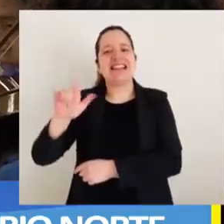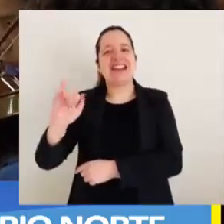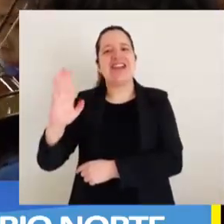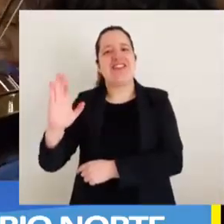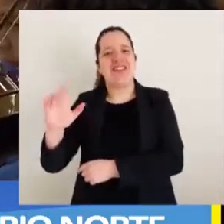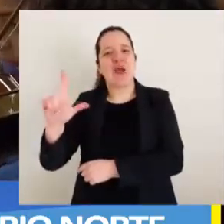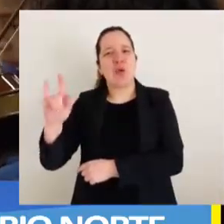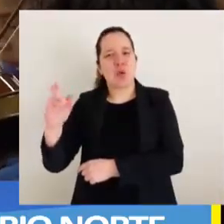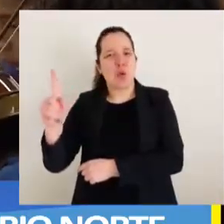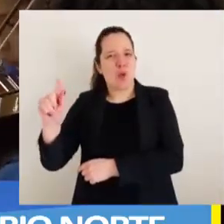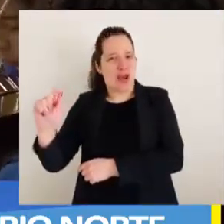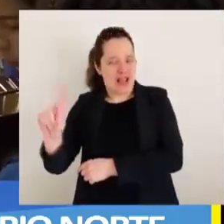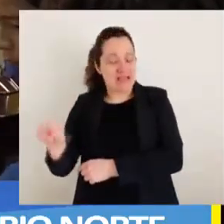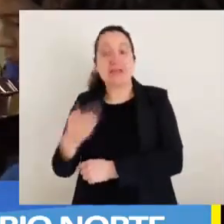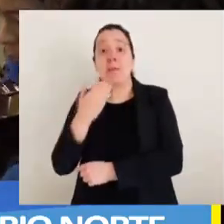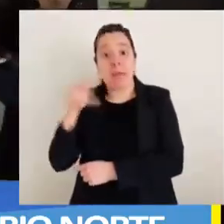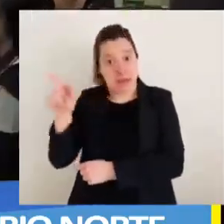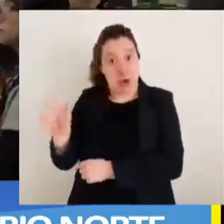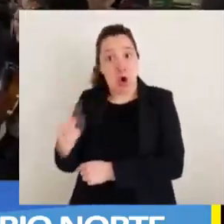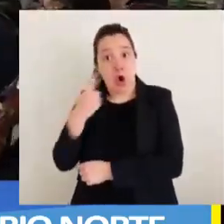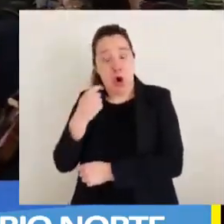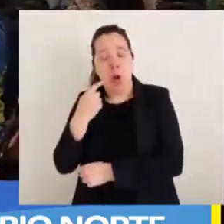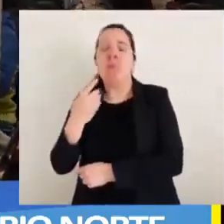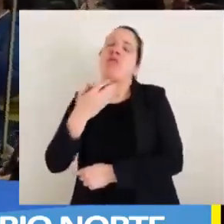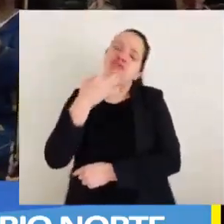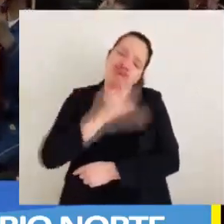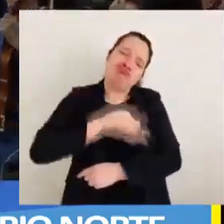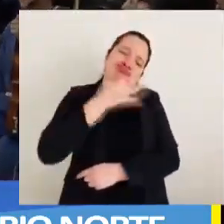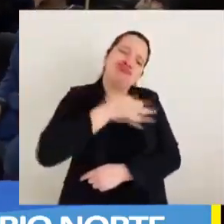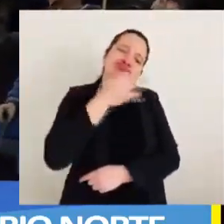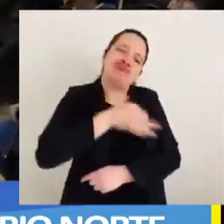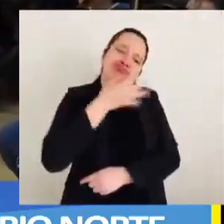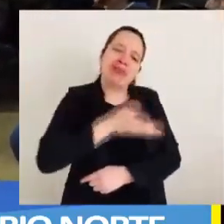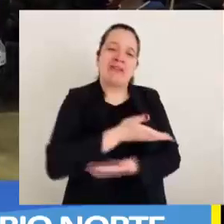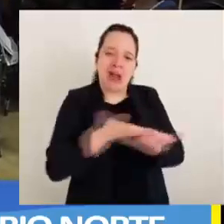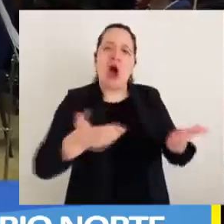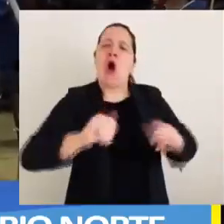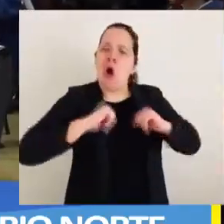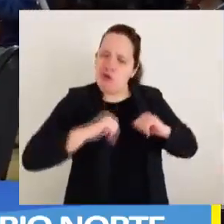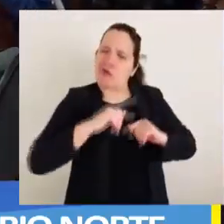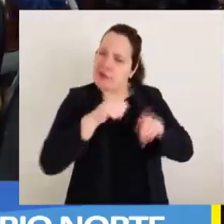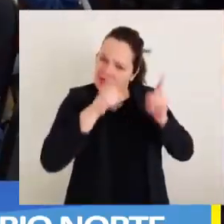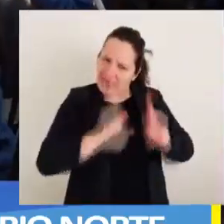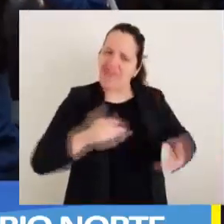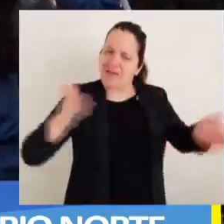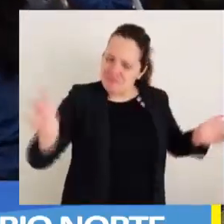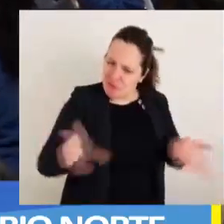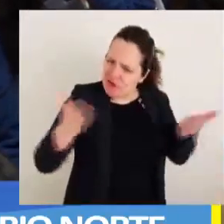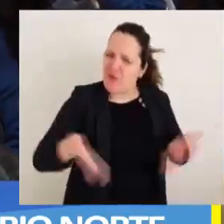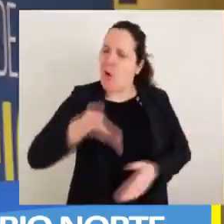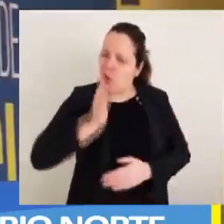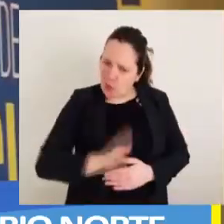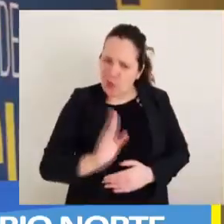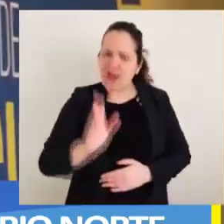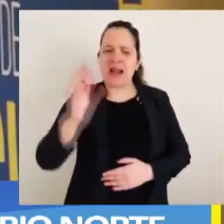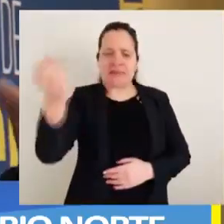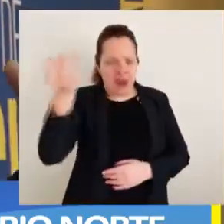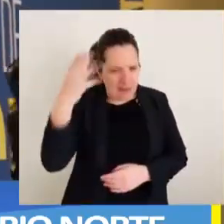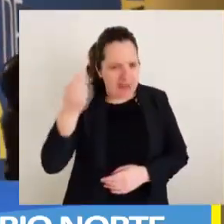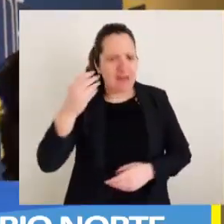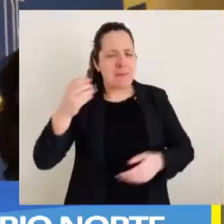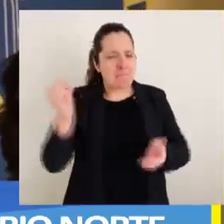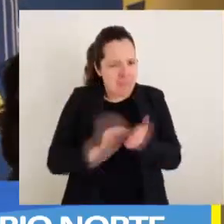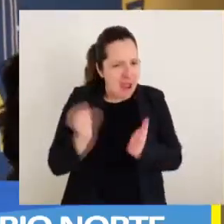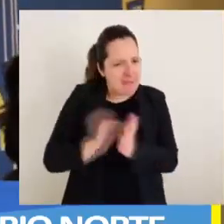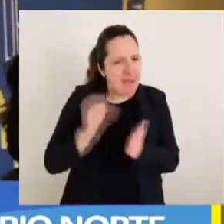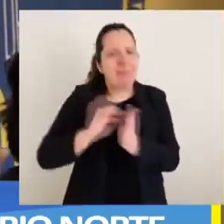Crispín. Además, Manuel García dedicó palabras de aliento a los niños y niñas, motivándolos a continuar practicando